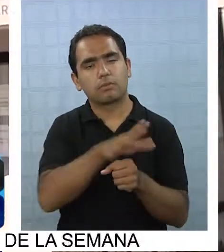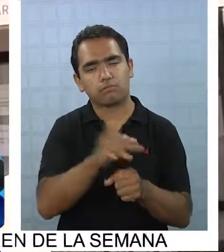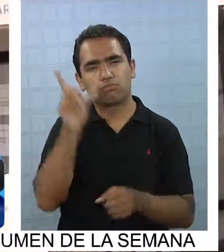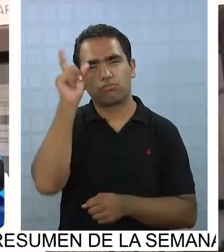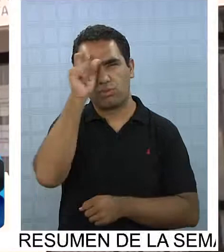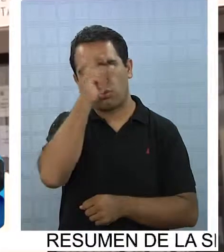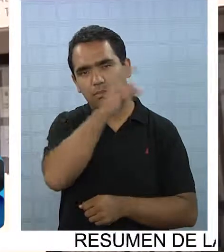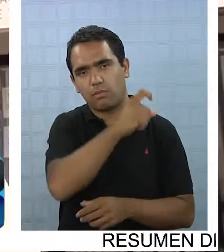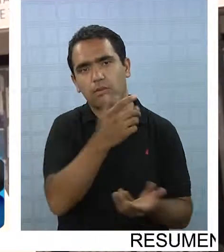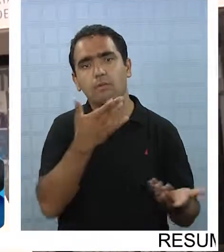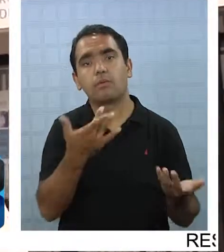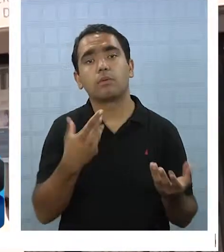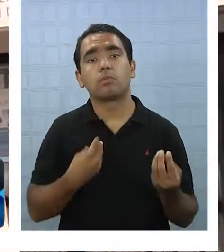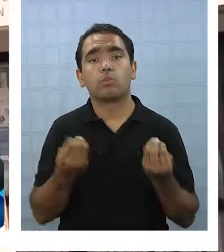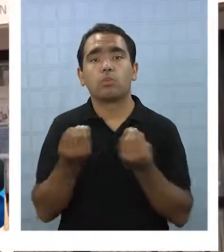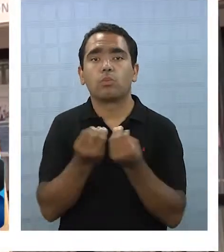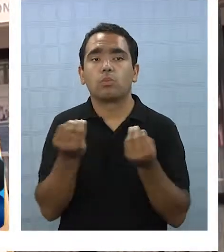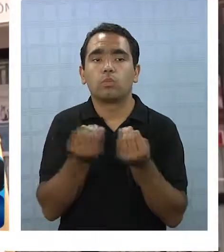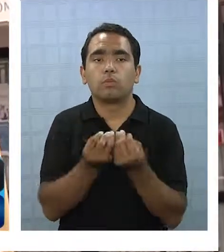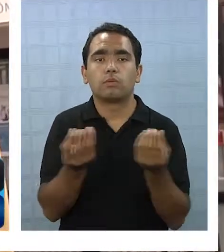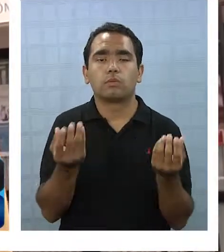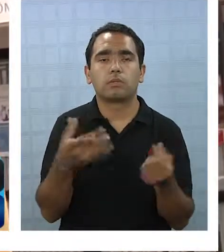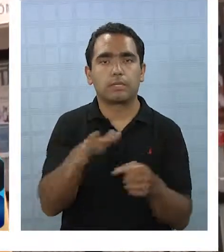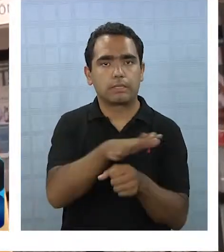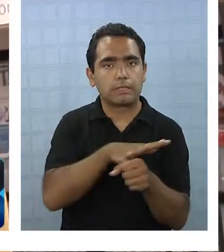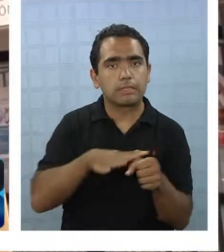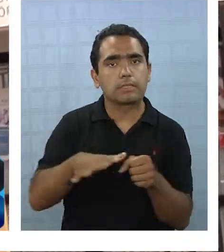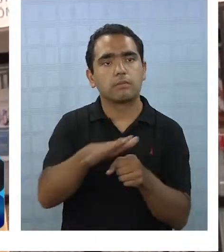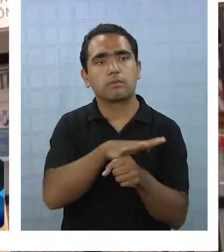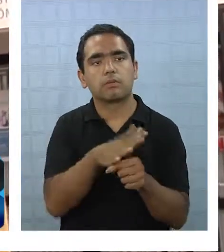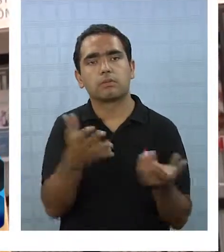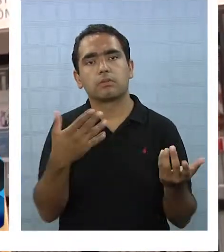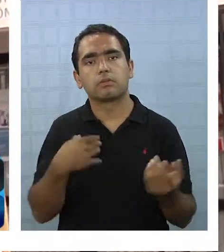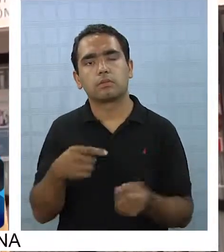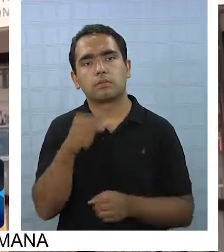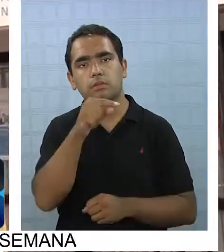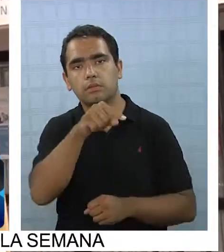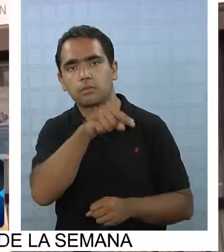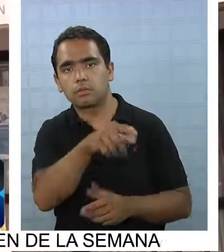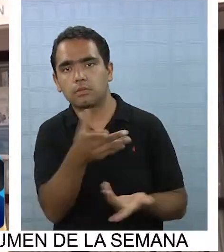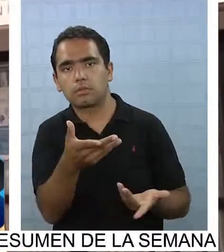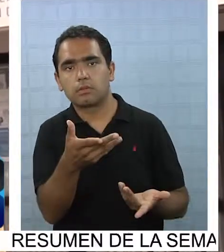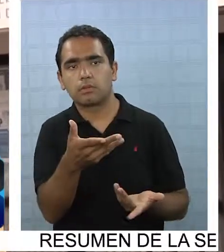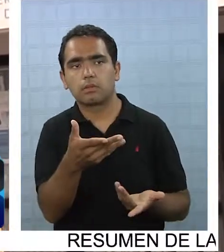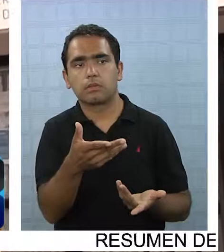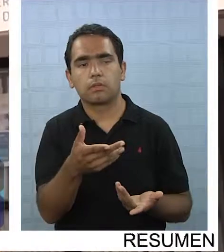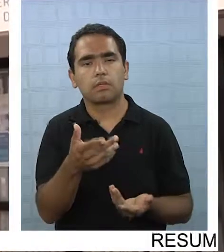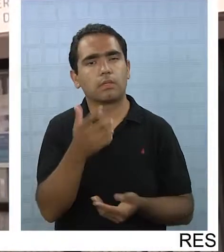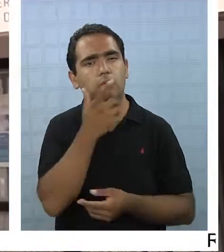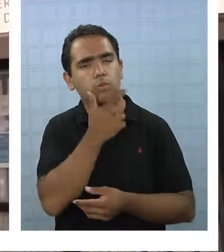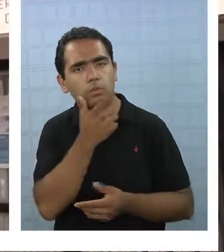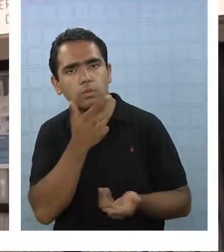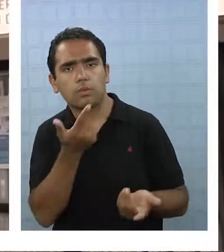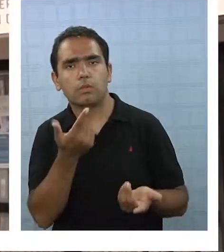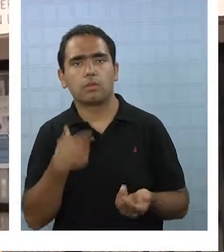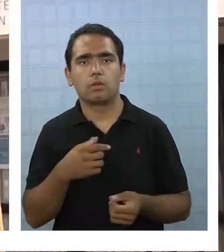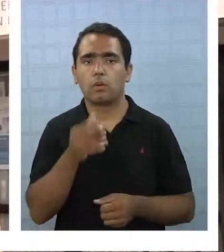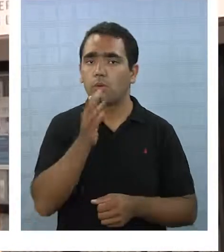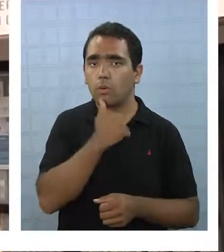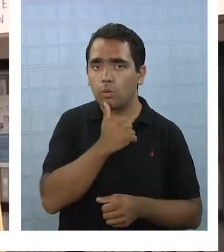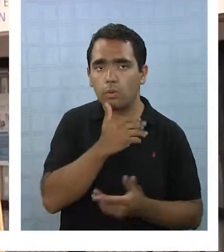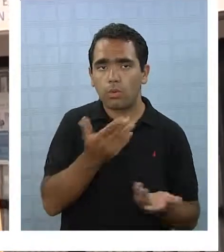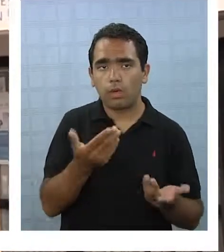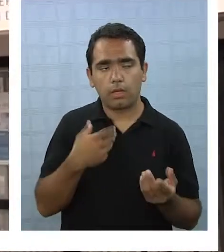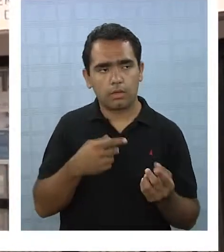de una serie de casos y situaciones que principalmente, y curiosamente, no tienen que ver directamente